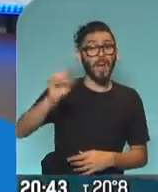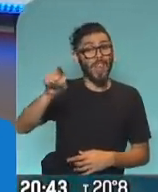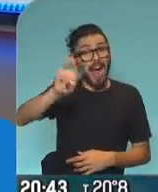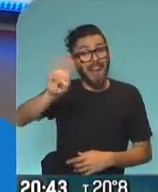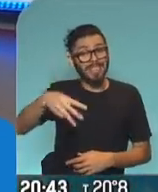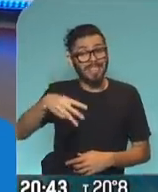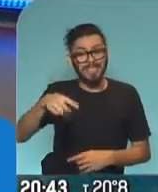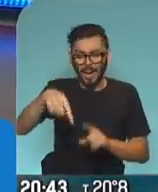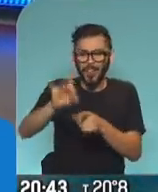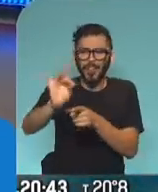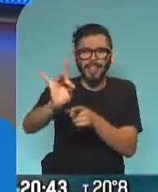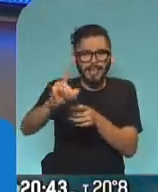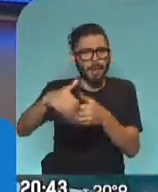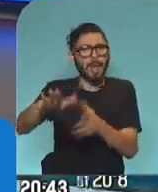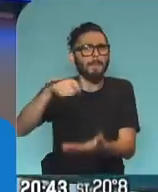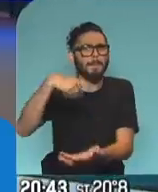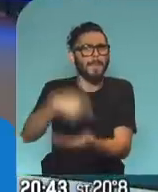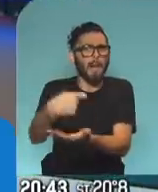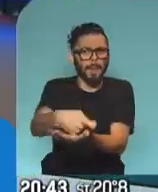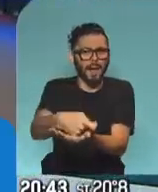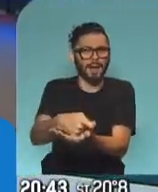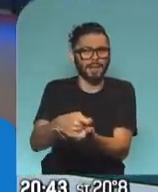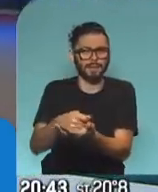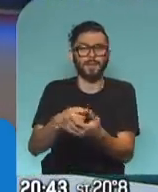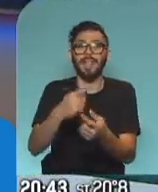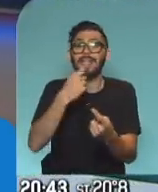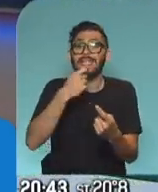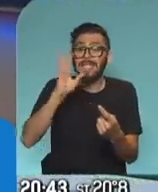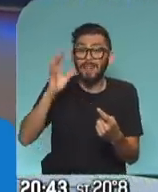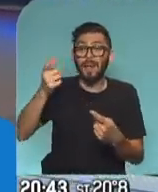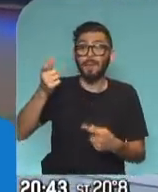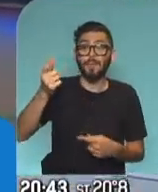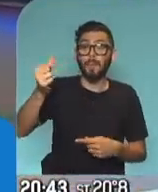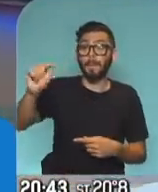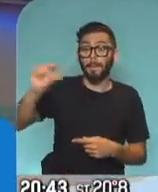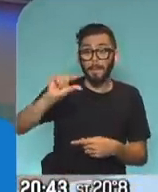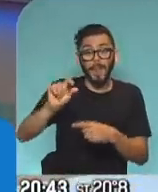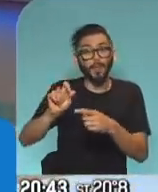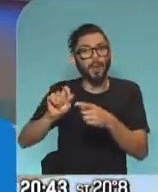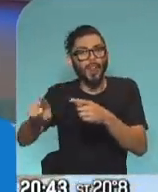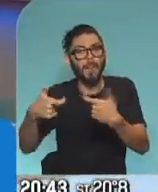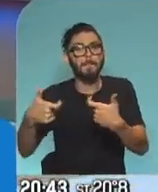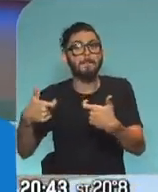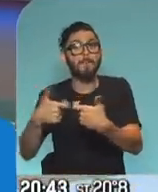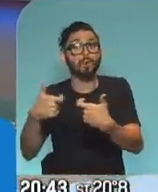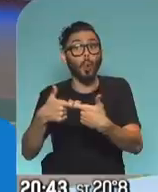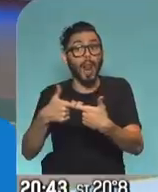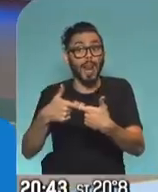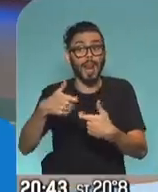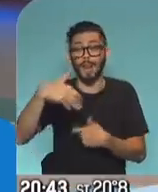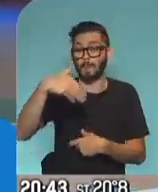puede pagar su cuota y puede resolver cancelar su crédito. Si es un crédito que tiene con una mutual es distinto, ahí tiene que